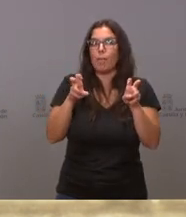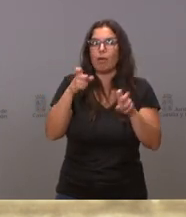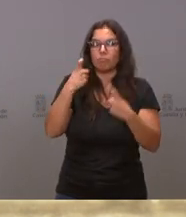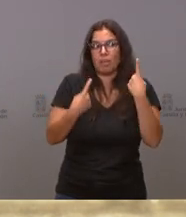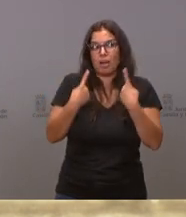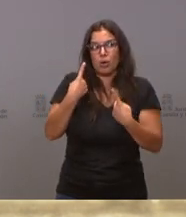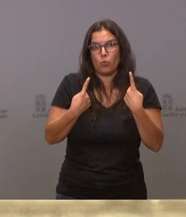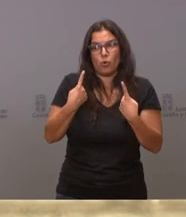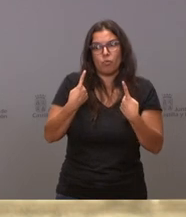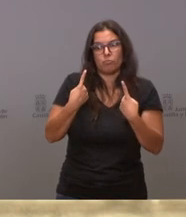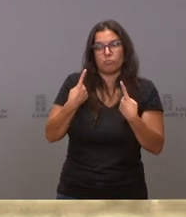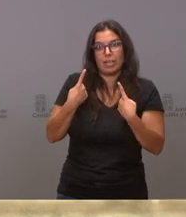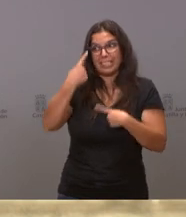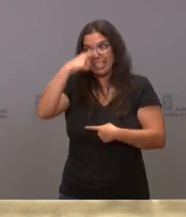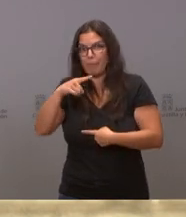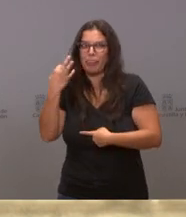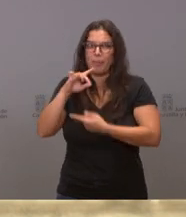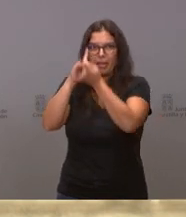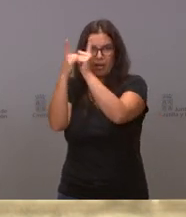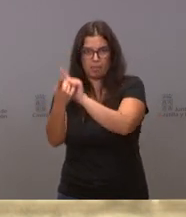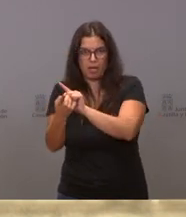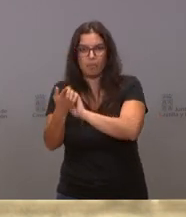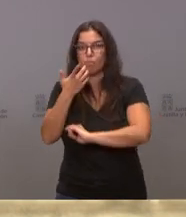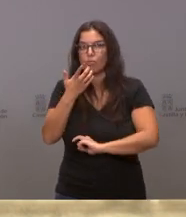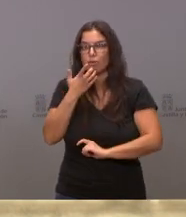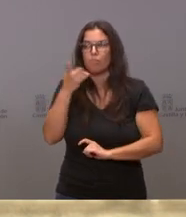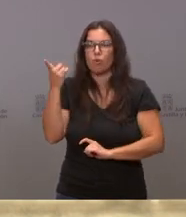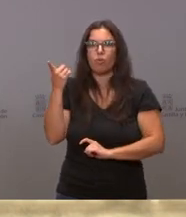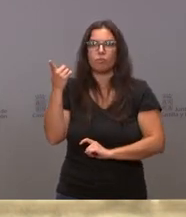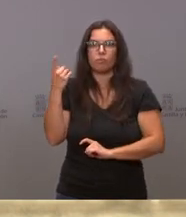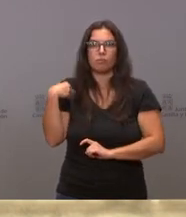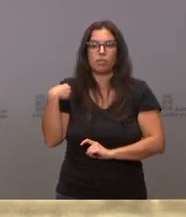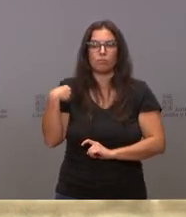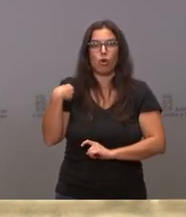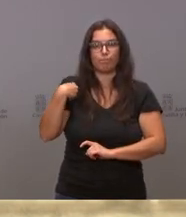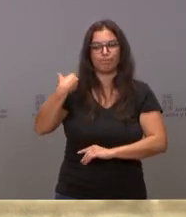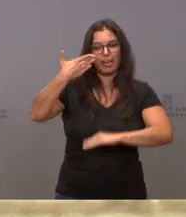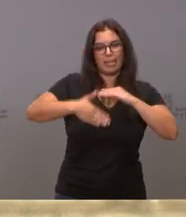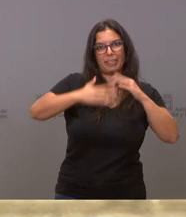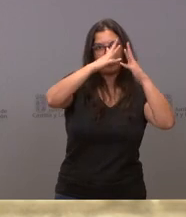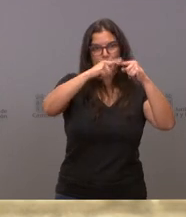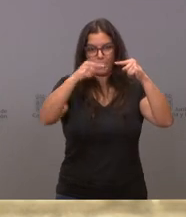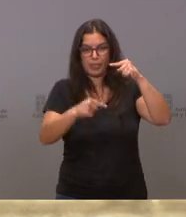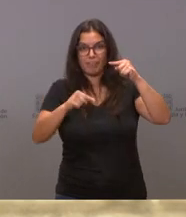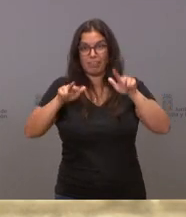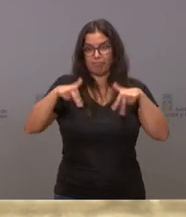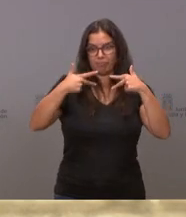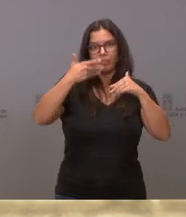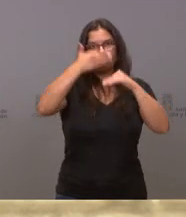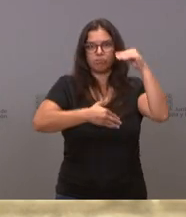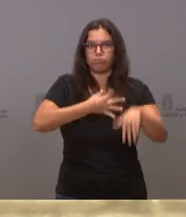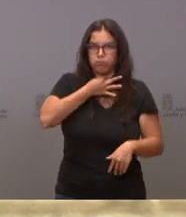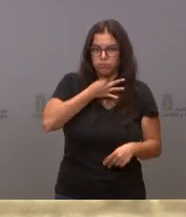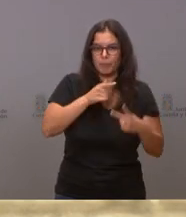deben modificar. Se nos ha hecho una reducción considerable del déficit público, se nos ha eliminado